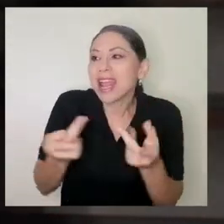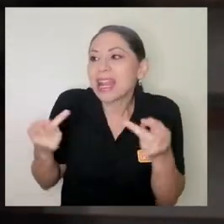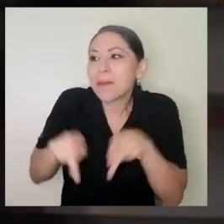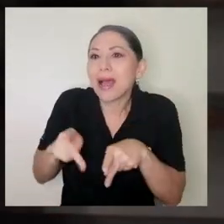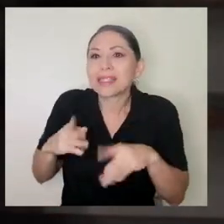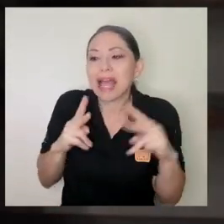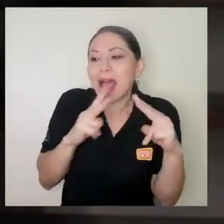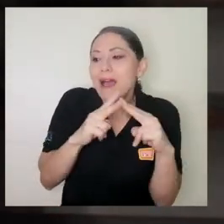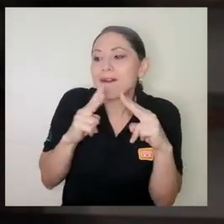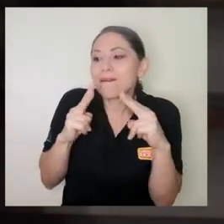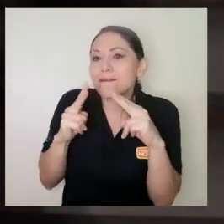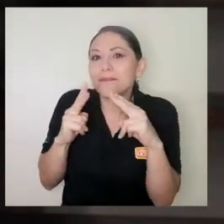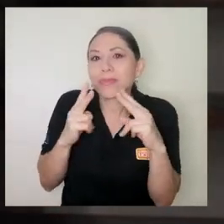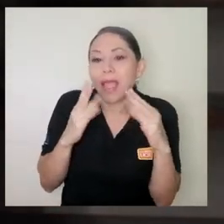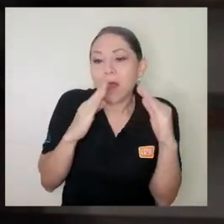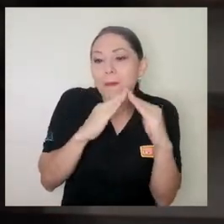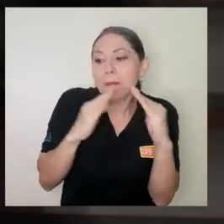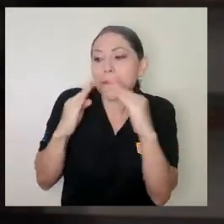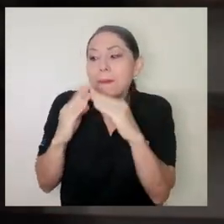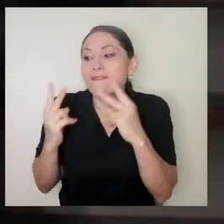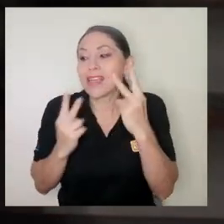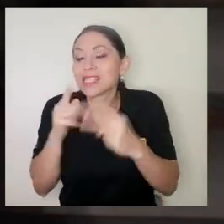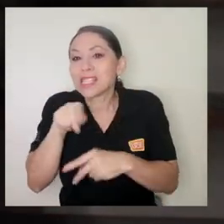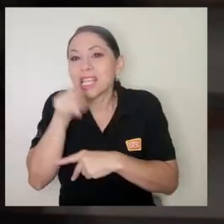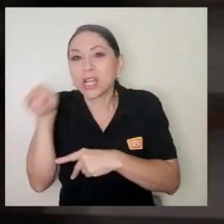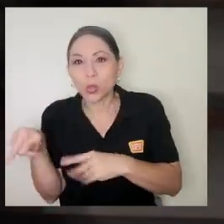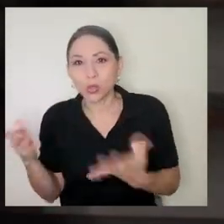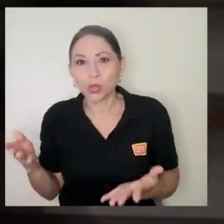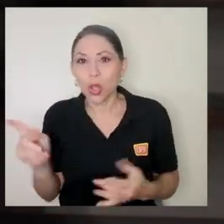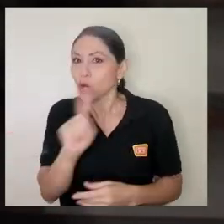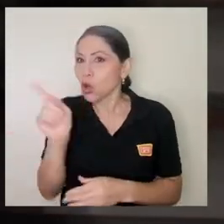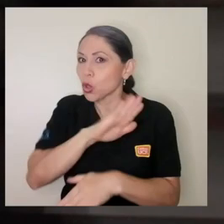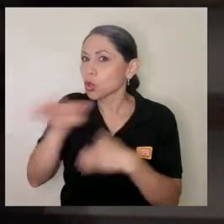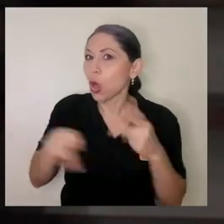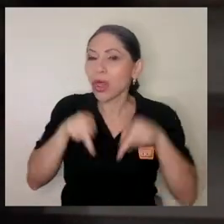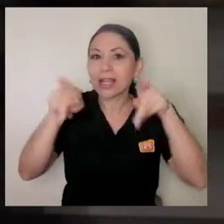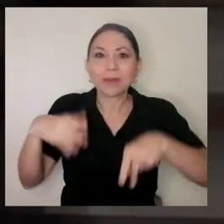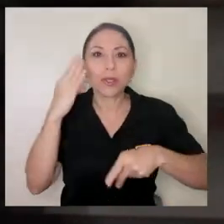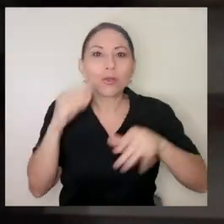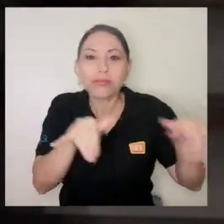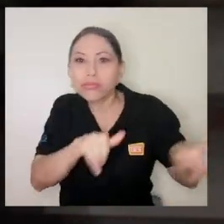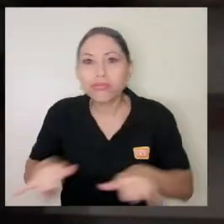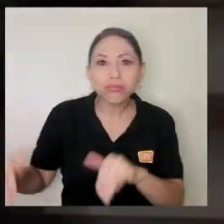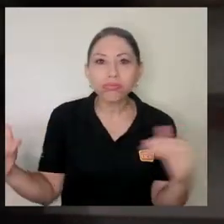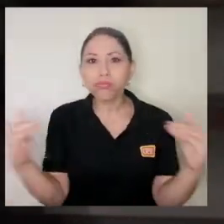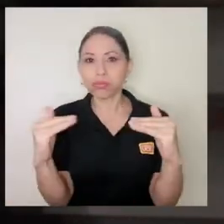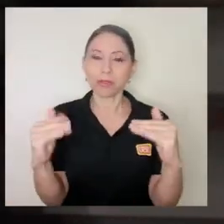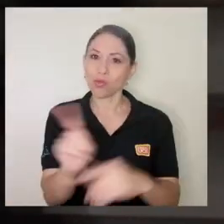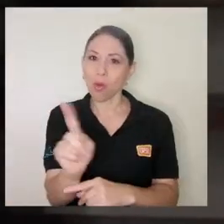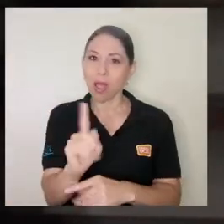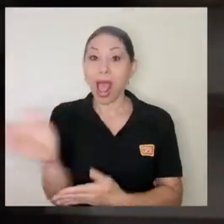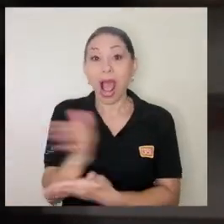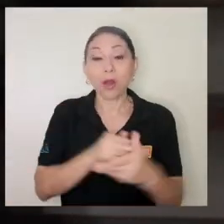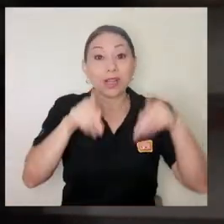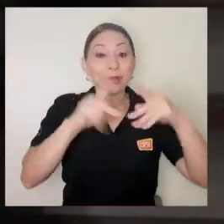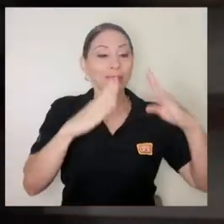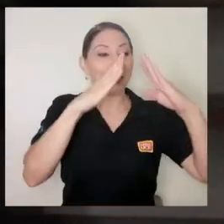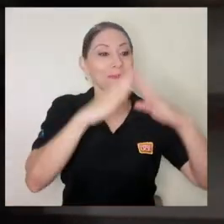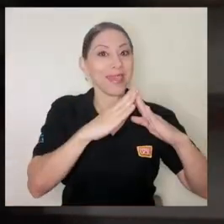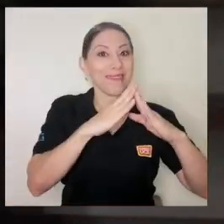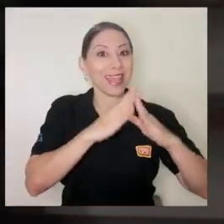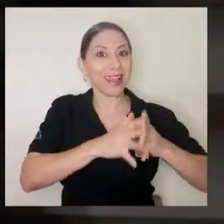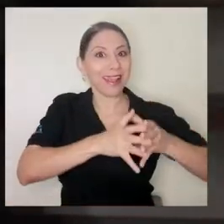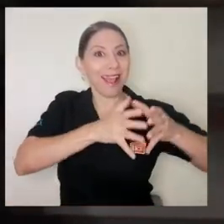que le pasa a mis vecinos y vecinas no todos estamos viviendo las circunstancias de la misma forma hay quienes vivimos en un espacio amplio y hay quienes